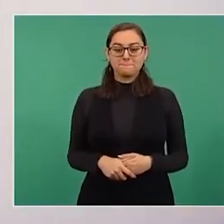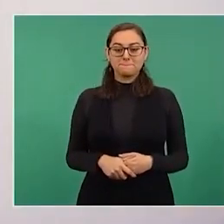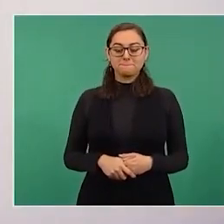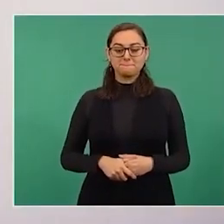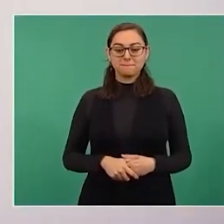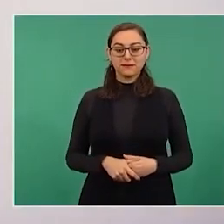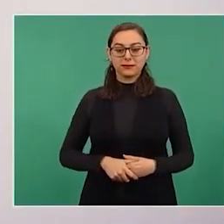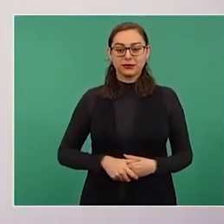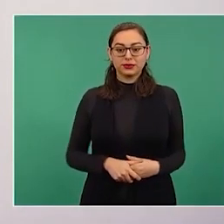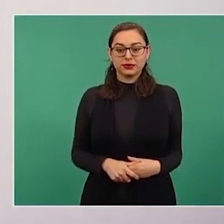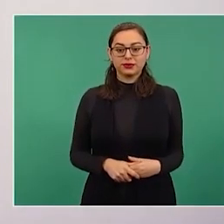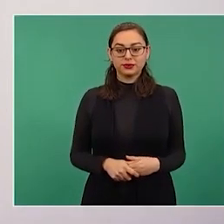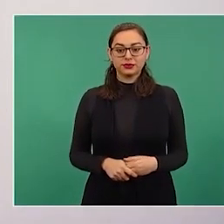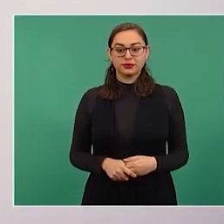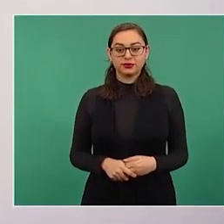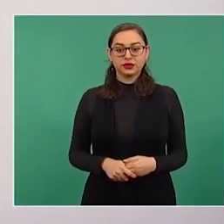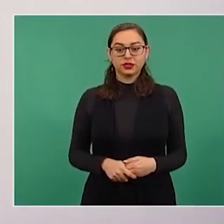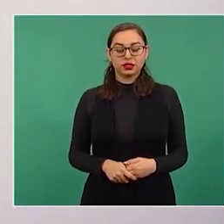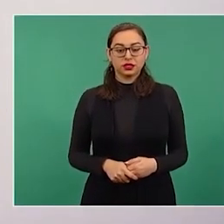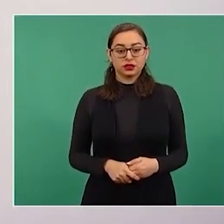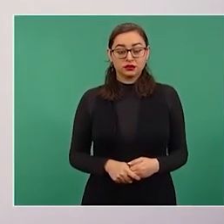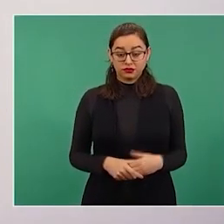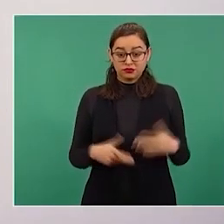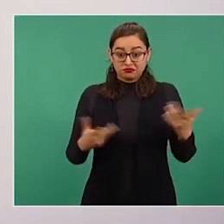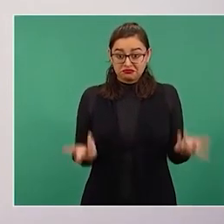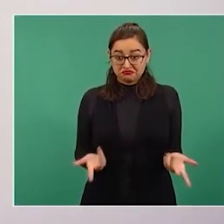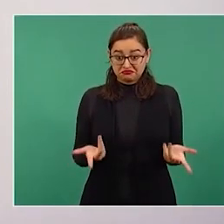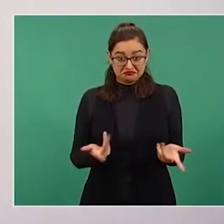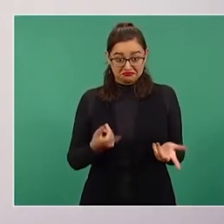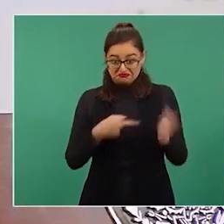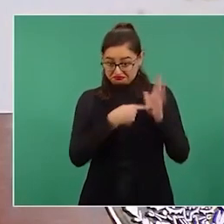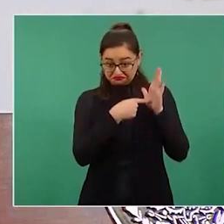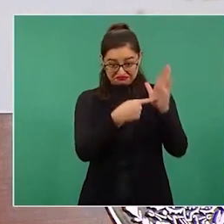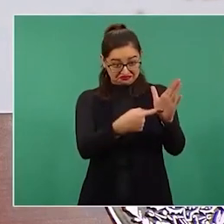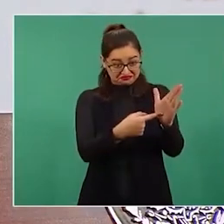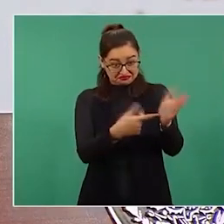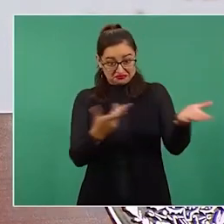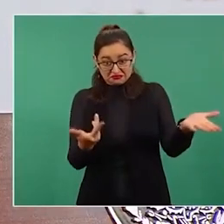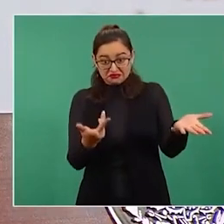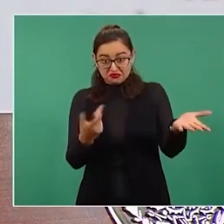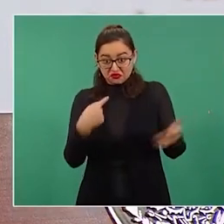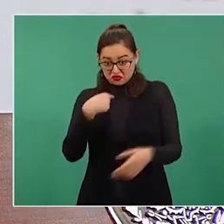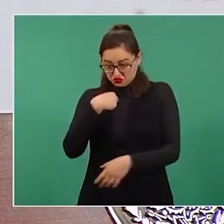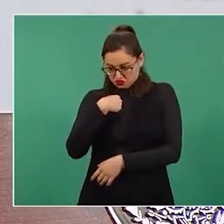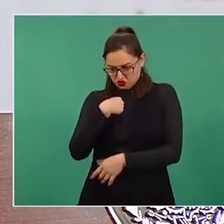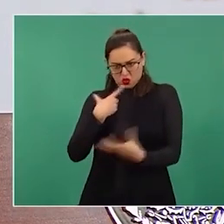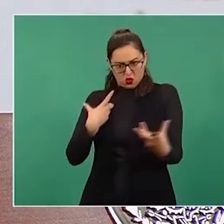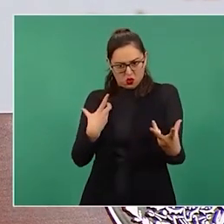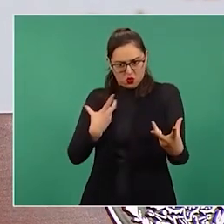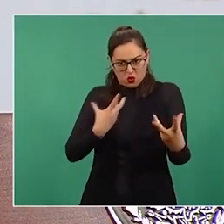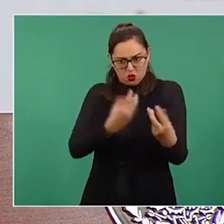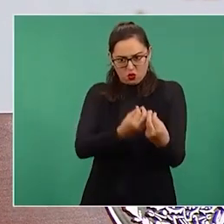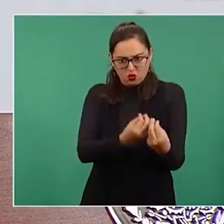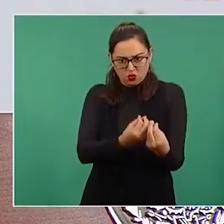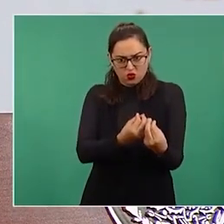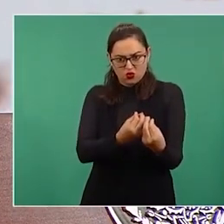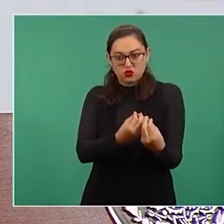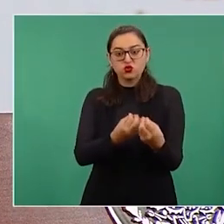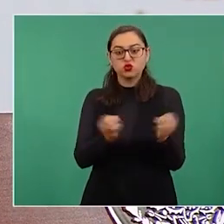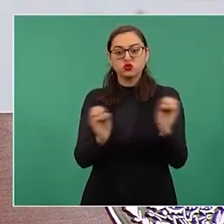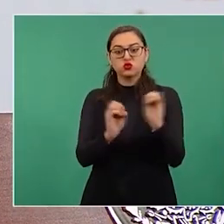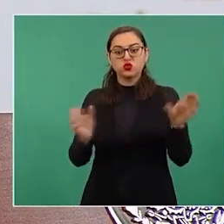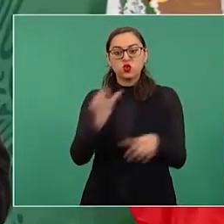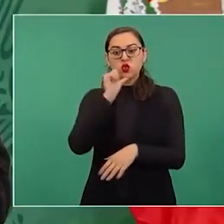involucrado, si era mi